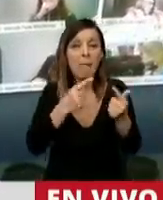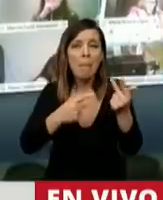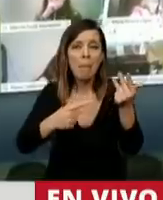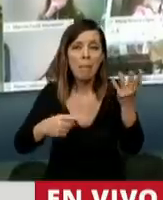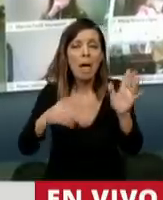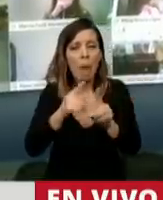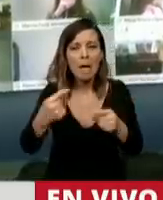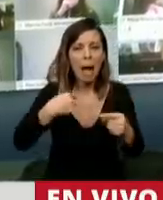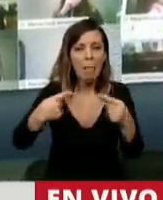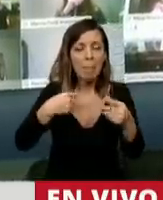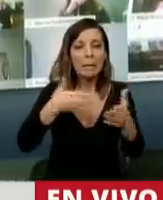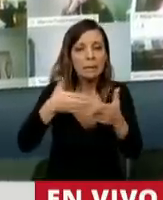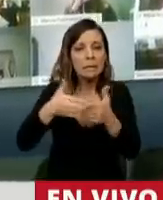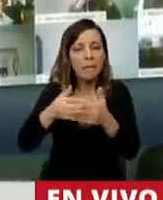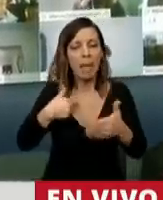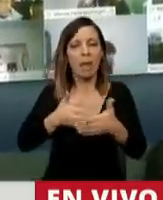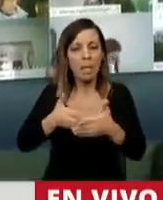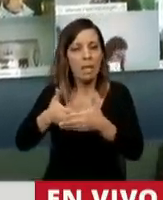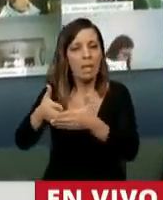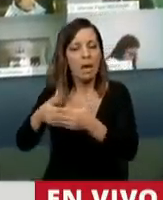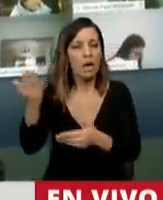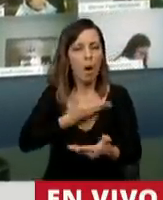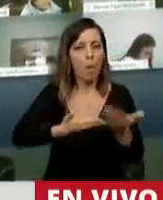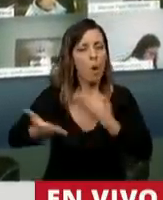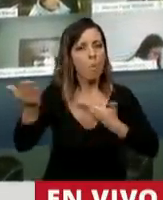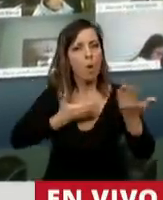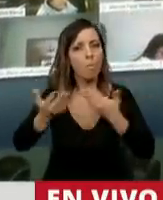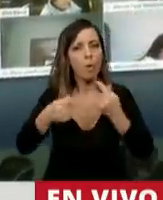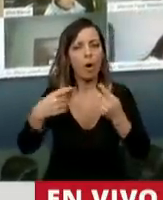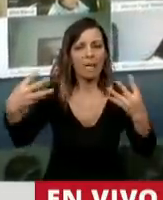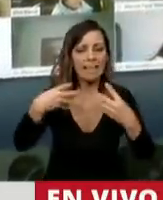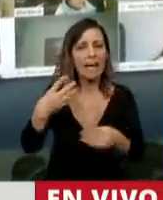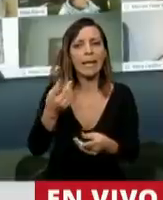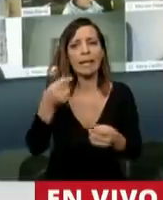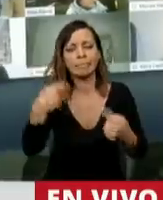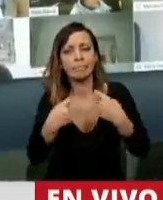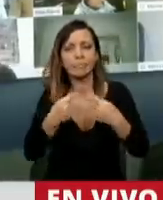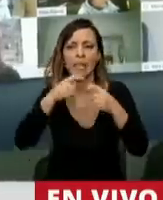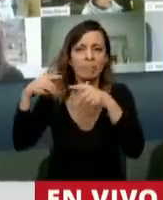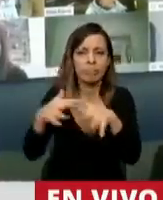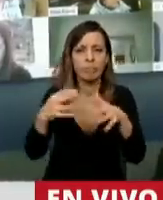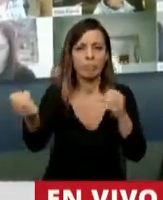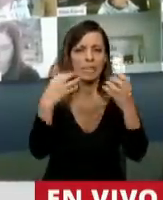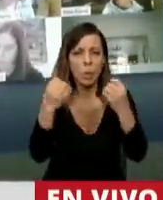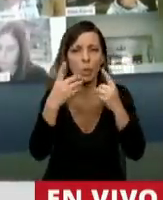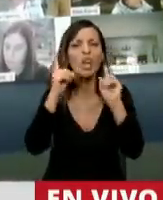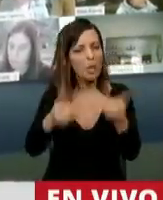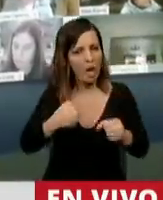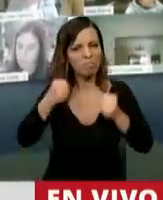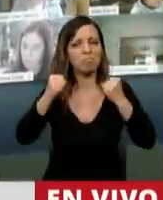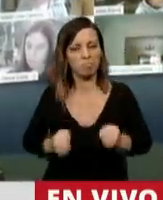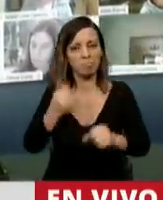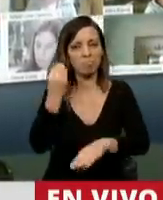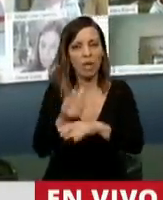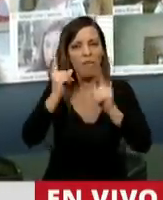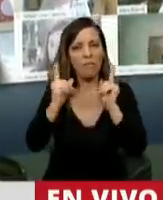tantos palos en la rueda, de tantos golpes de intentos, de golpes destituyentes, si después de tantos ataques, persecuciones, difamaciones y calumnias pudimos estar aquí dando